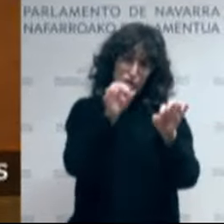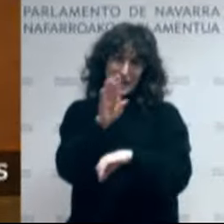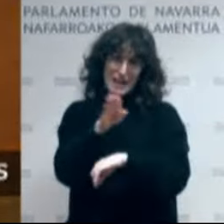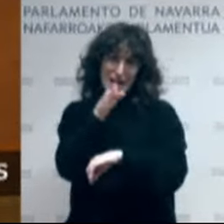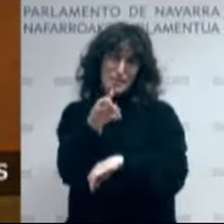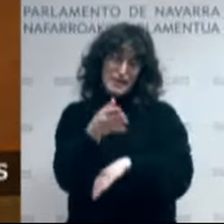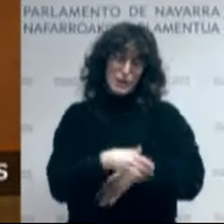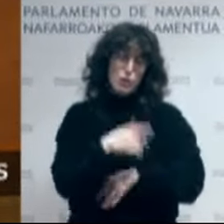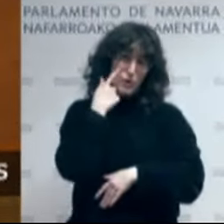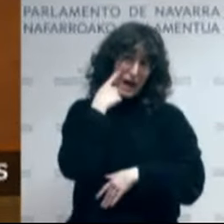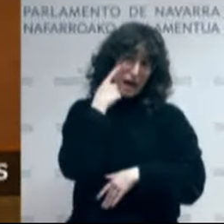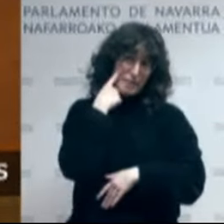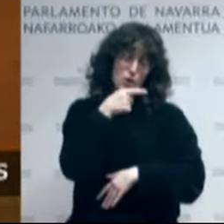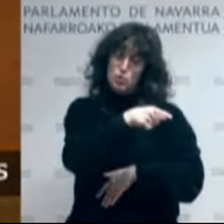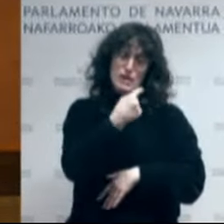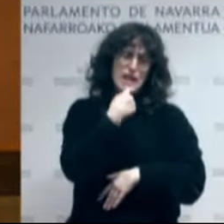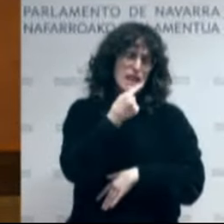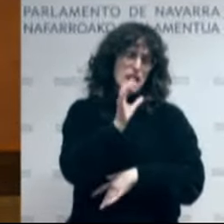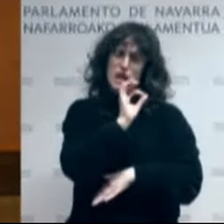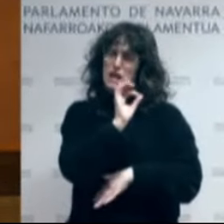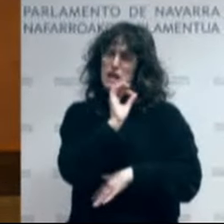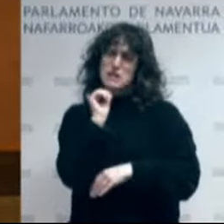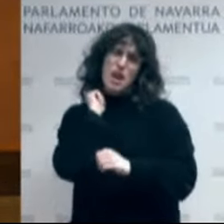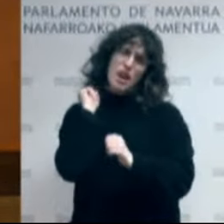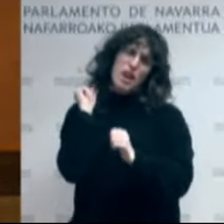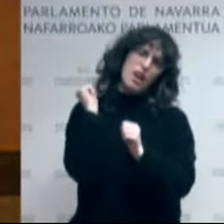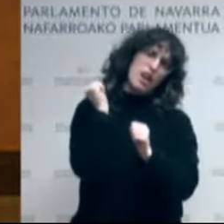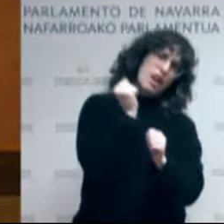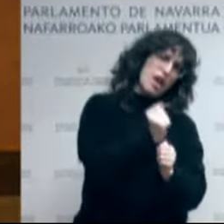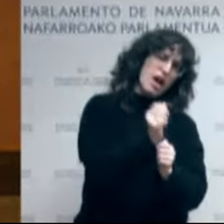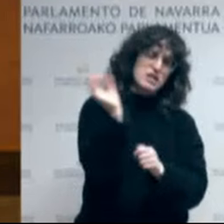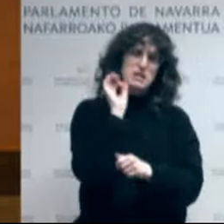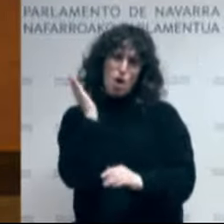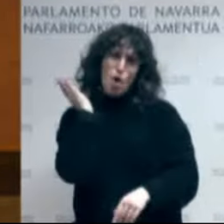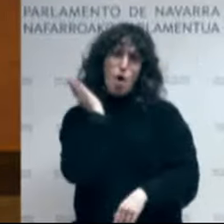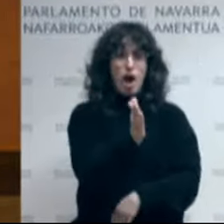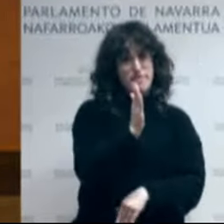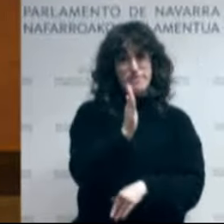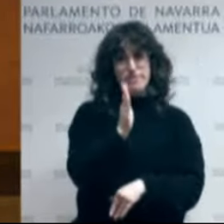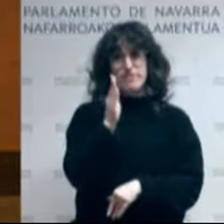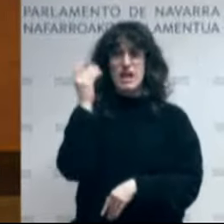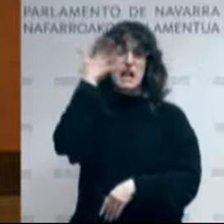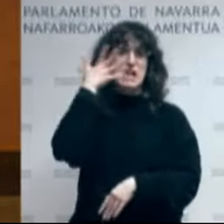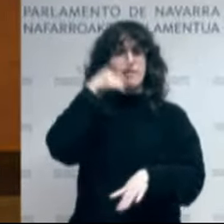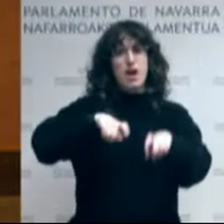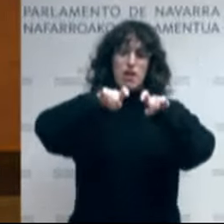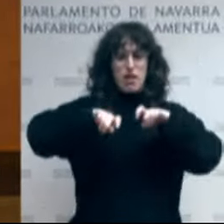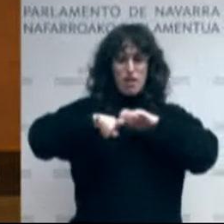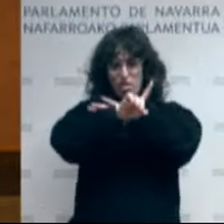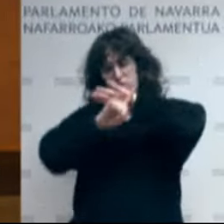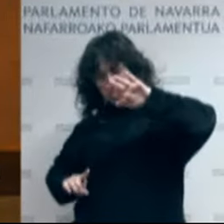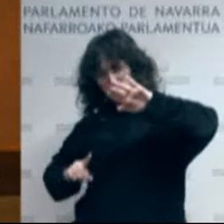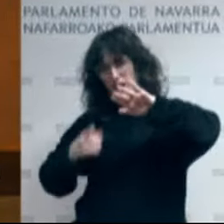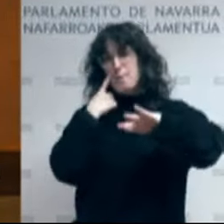es, como usted dice, un lastre o supone un retroceso para las navarras y los navarros. Quedo a la espera